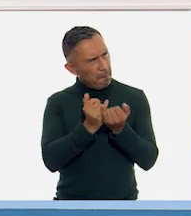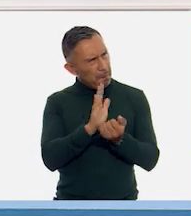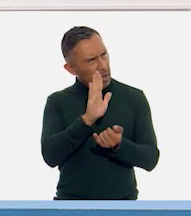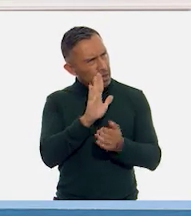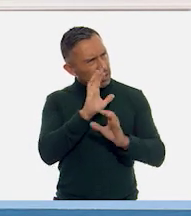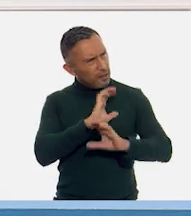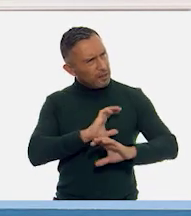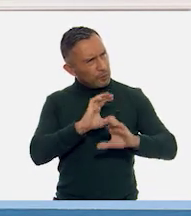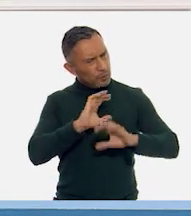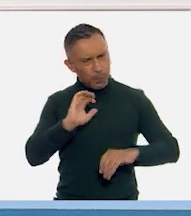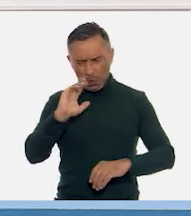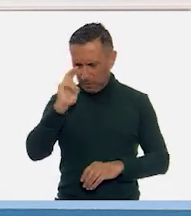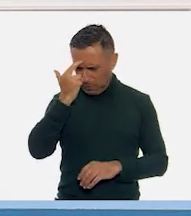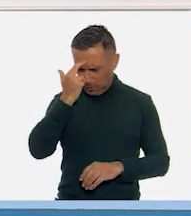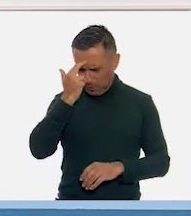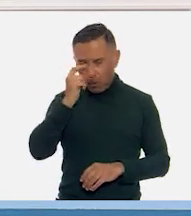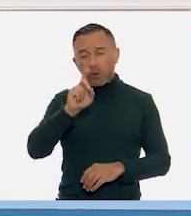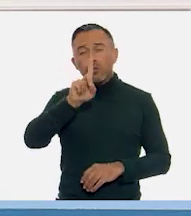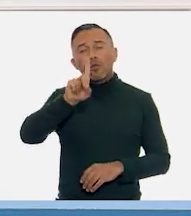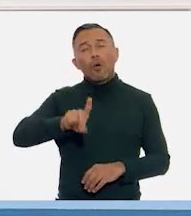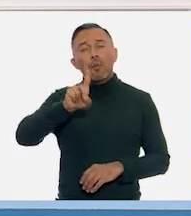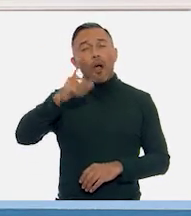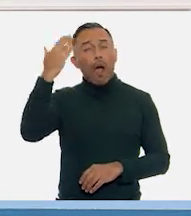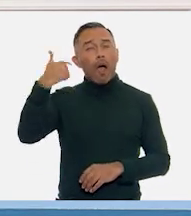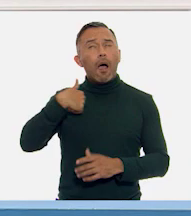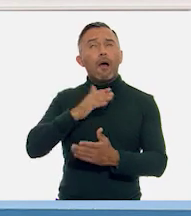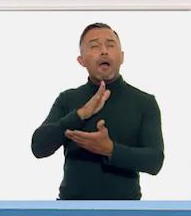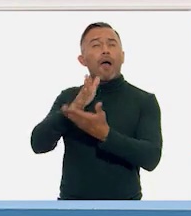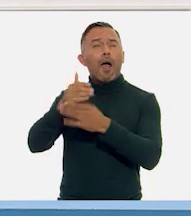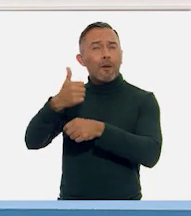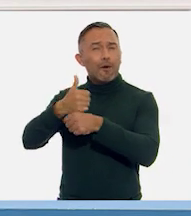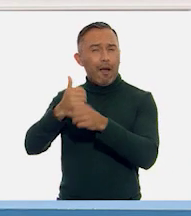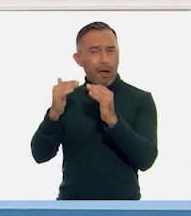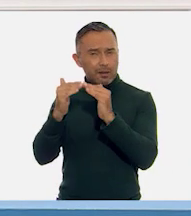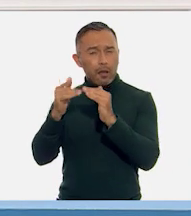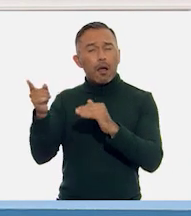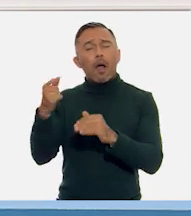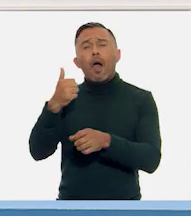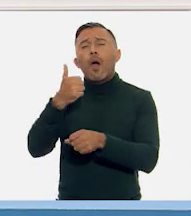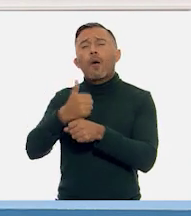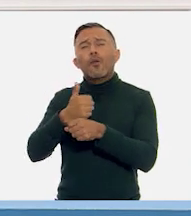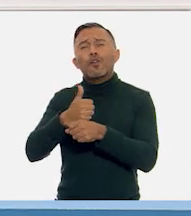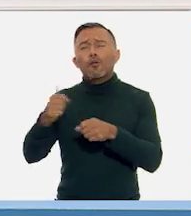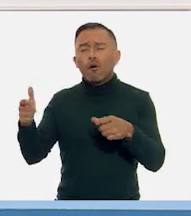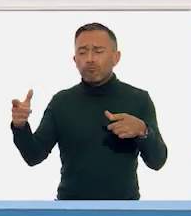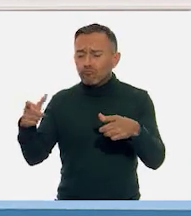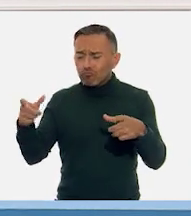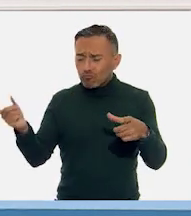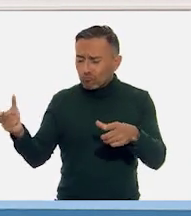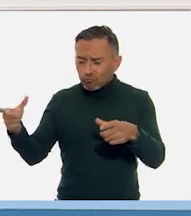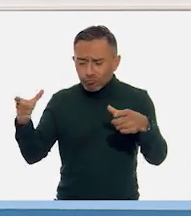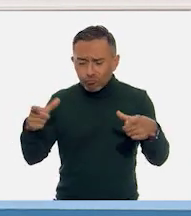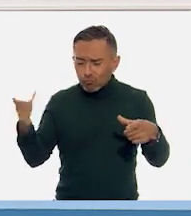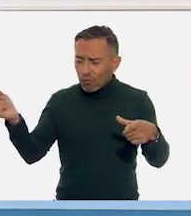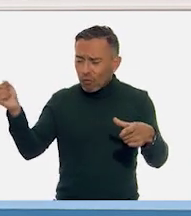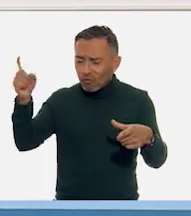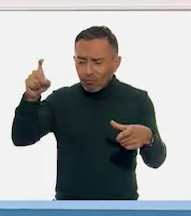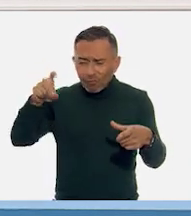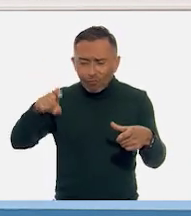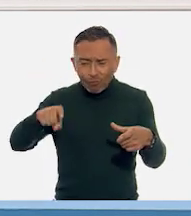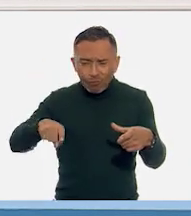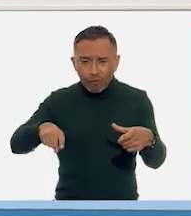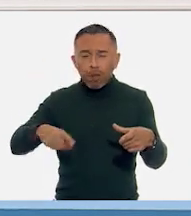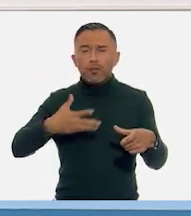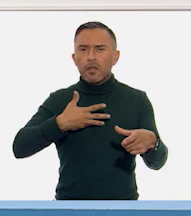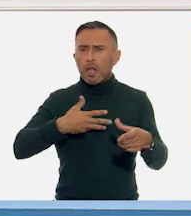los domingos cuando íbamos a casa de mis abuelitos, mi abuelito la ponía en su tocadiscos. Él tiene un tocadiscos así,